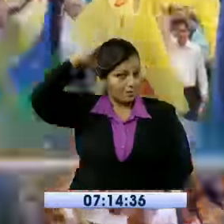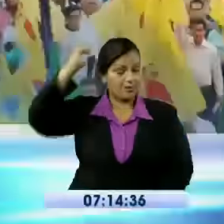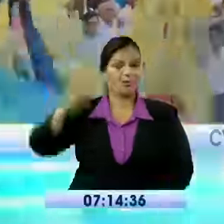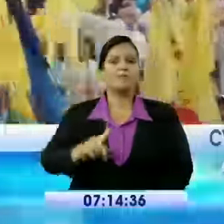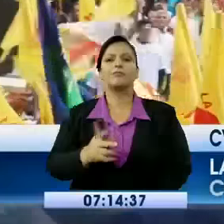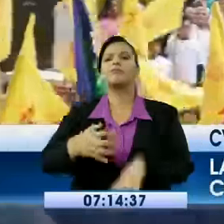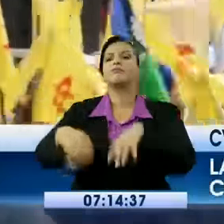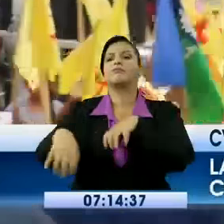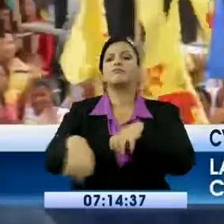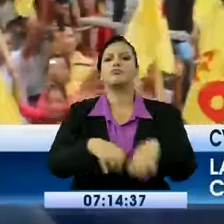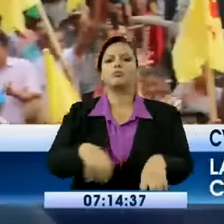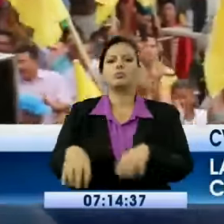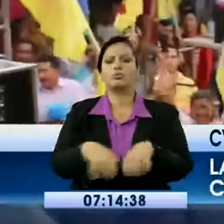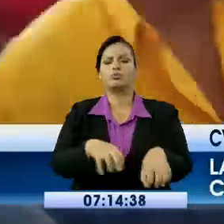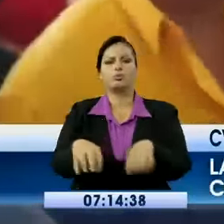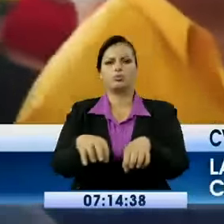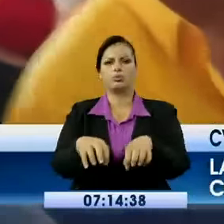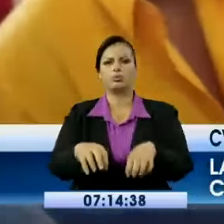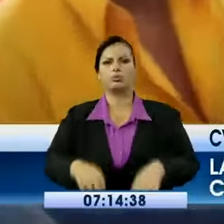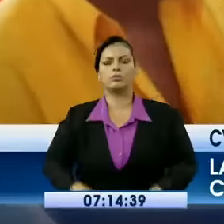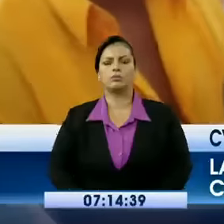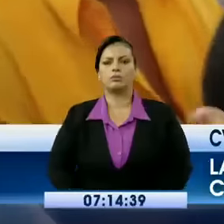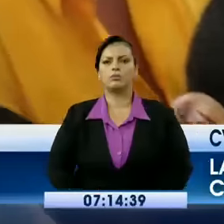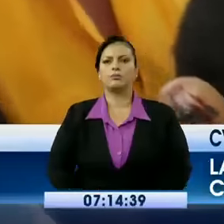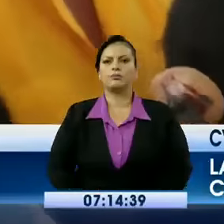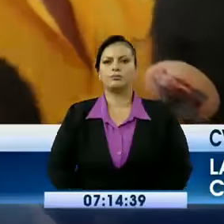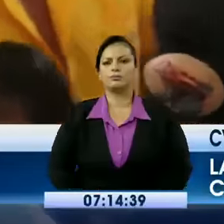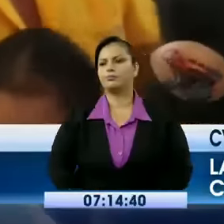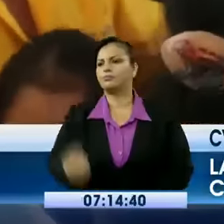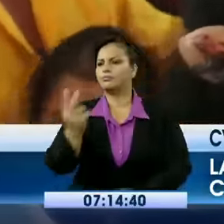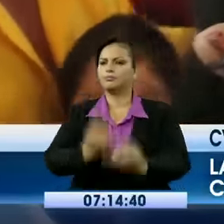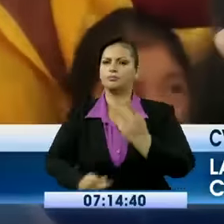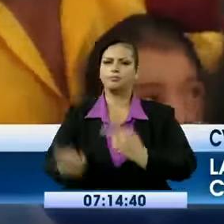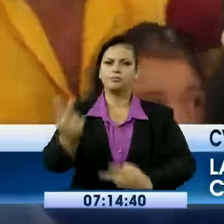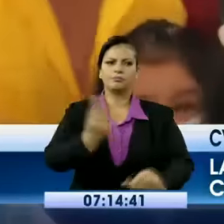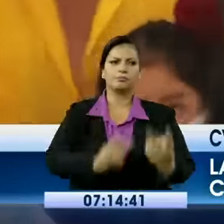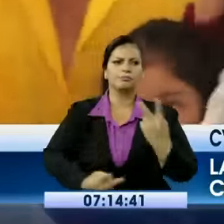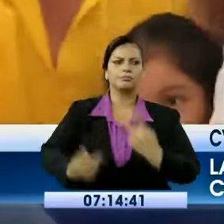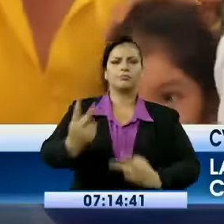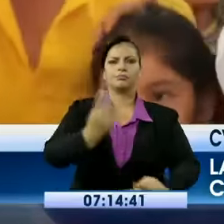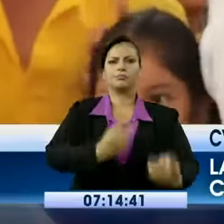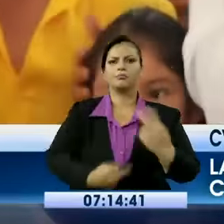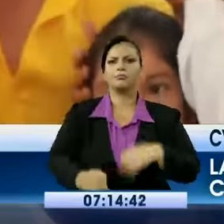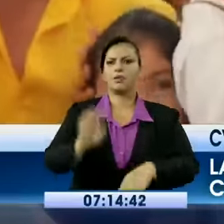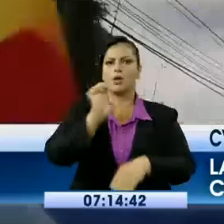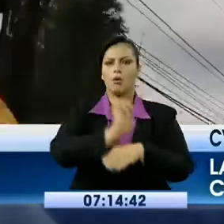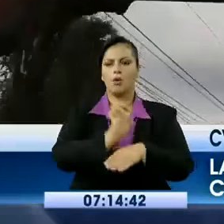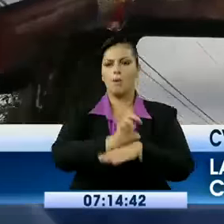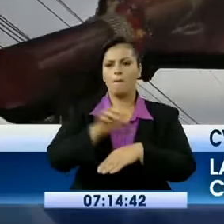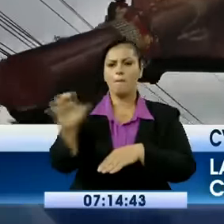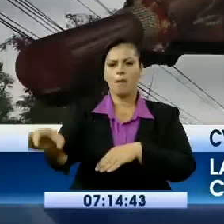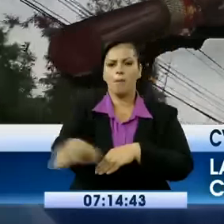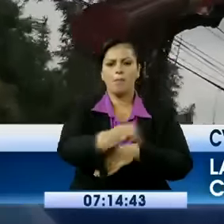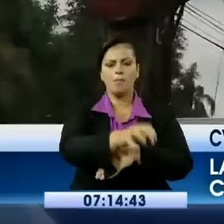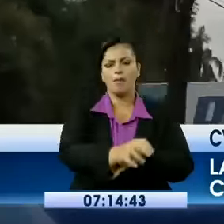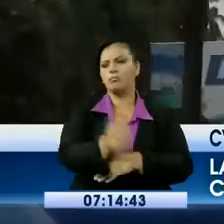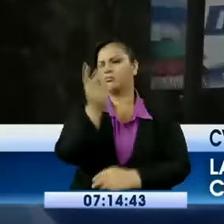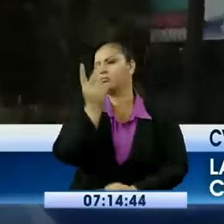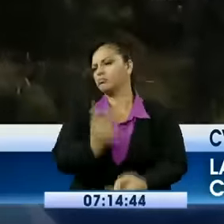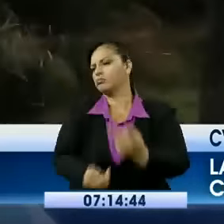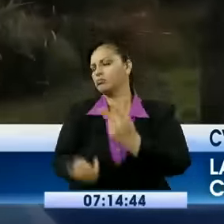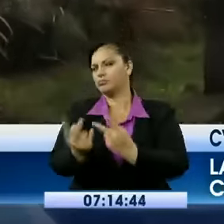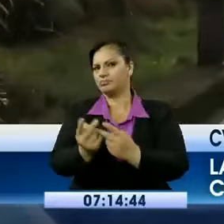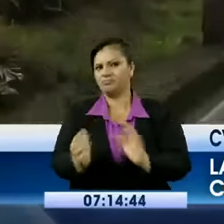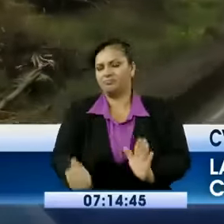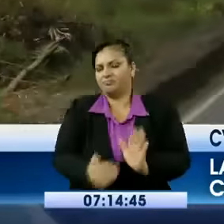Social Cristiano, Cintia Viteri, continúa visitando diferentes sectores del país. Por ejemplo,